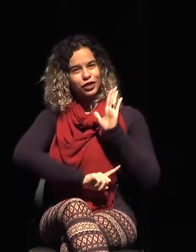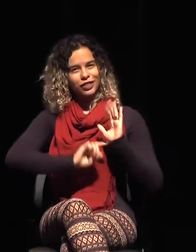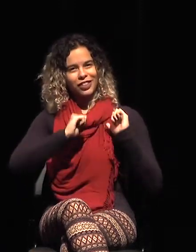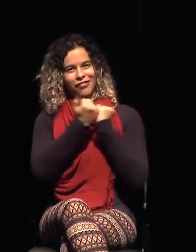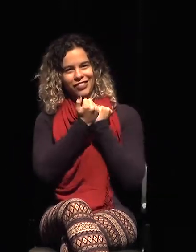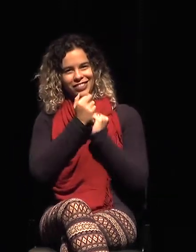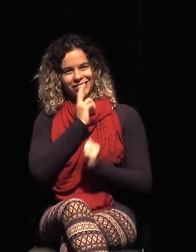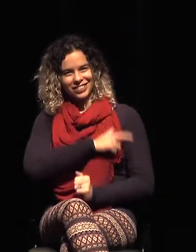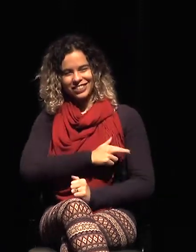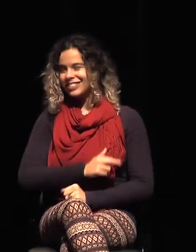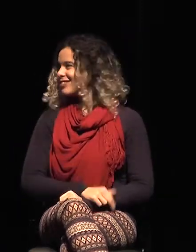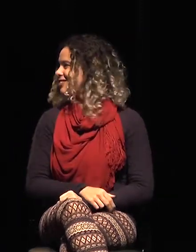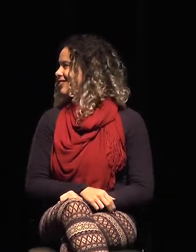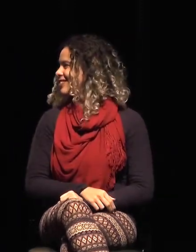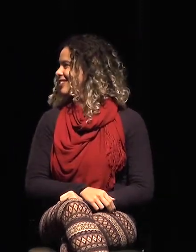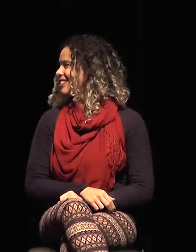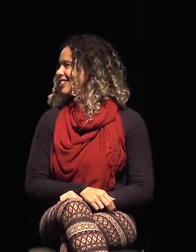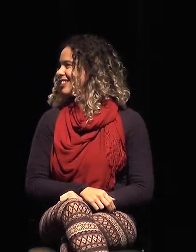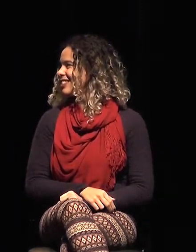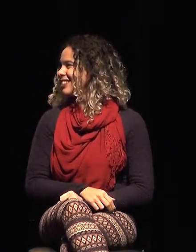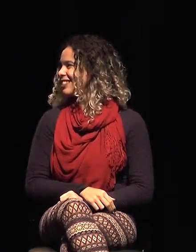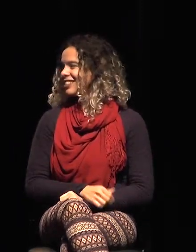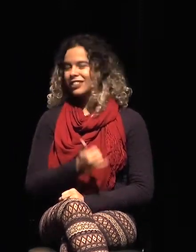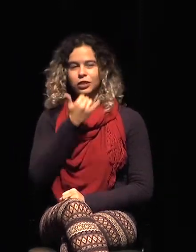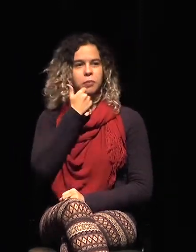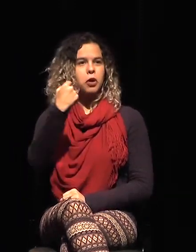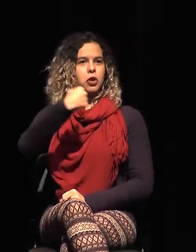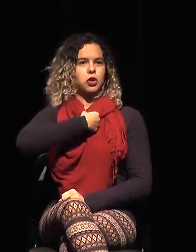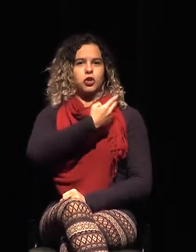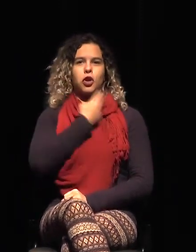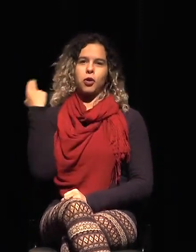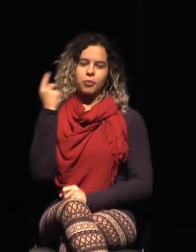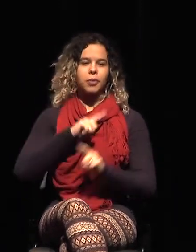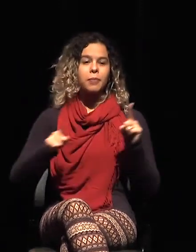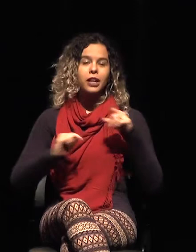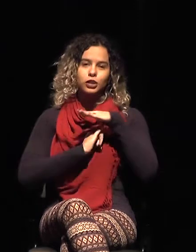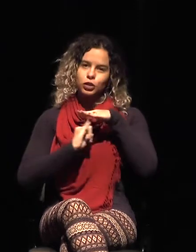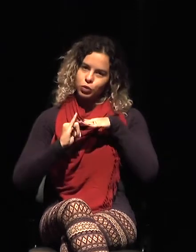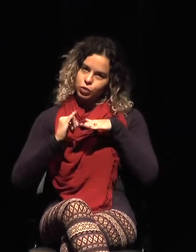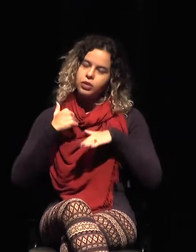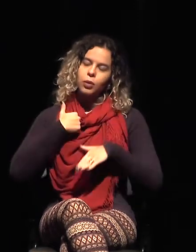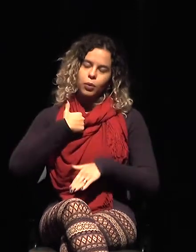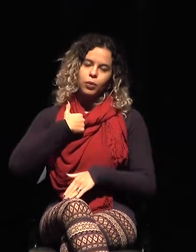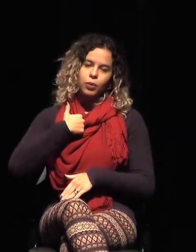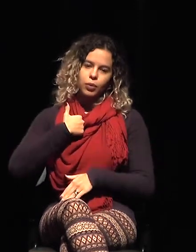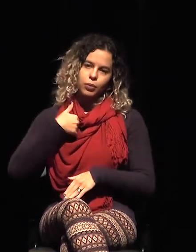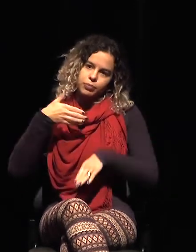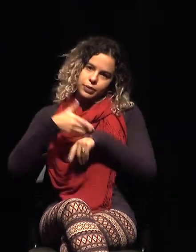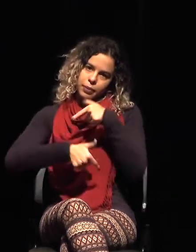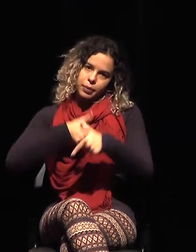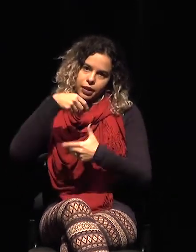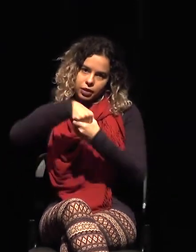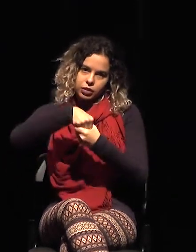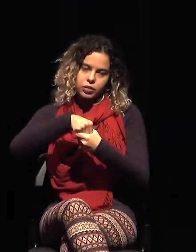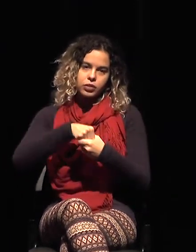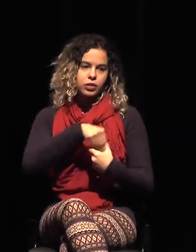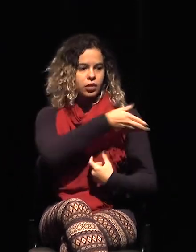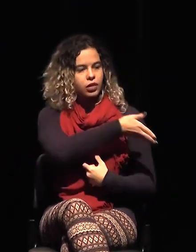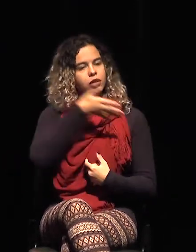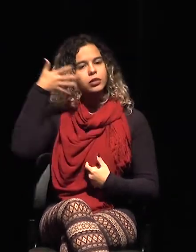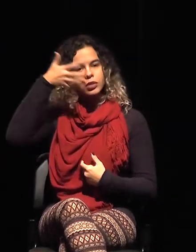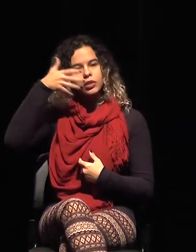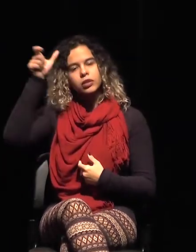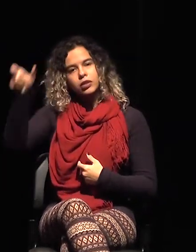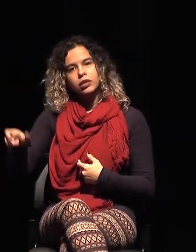ha mencionado directamente, pero mi institución sí que lo ha mencionado en el servicio de recaudación interna. Y bueno, yo diría que ha sido una